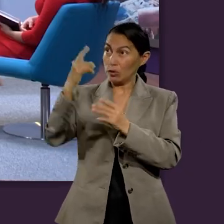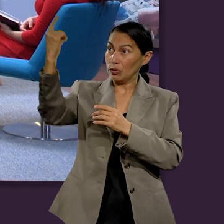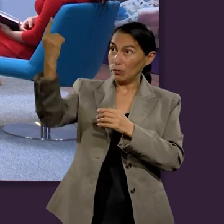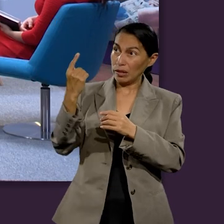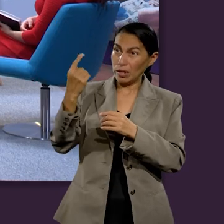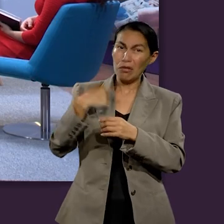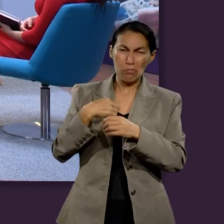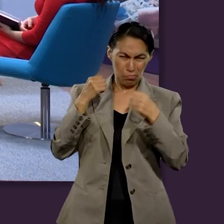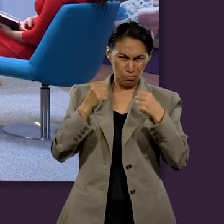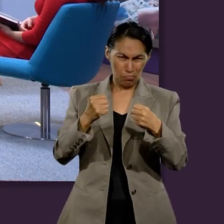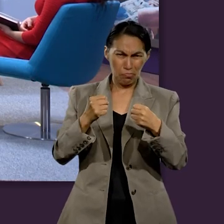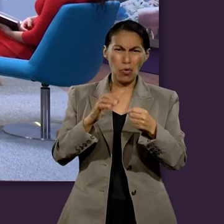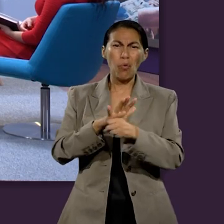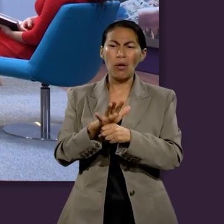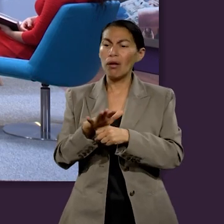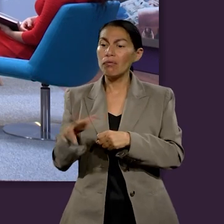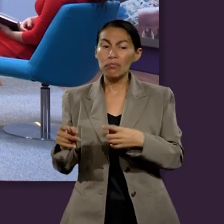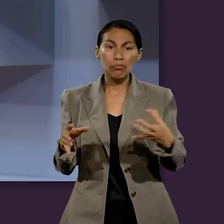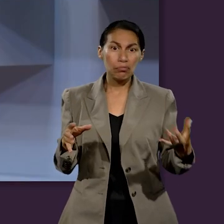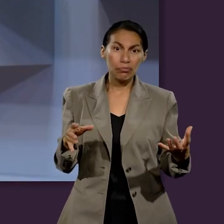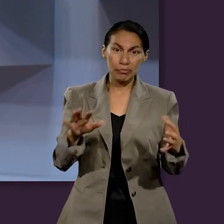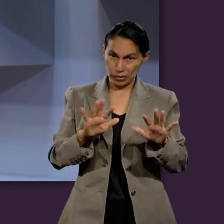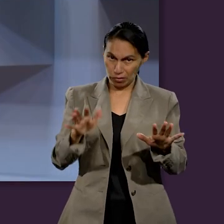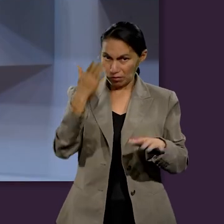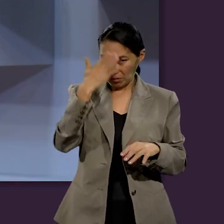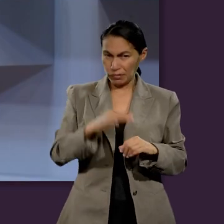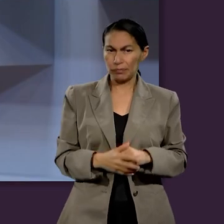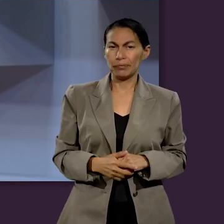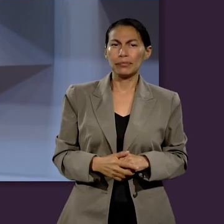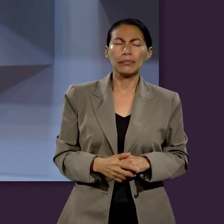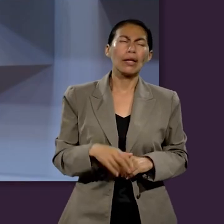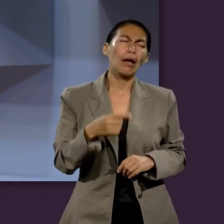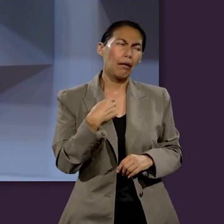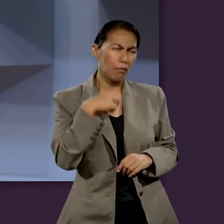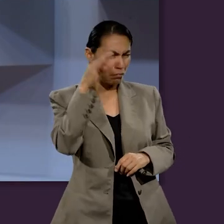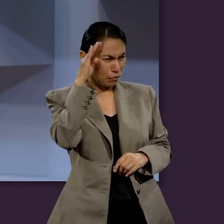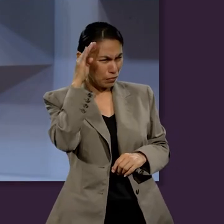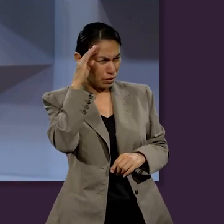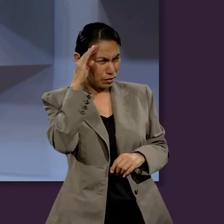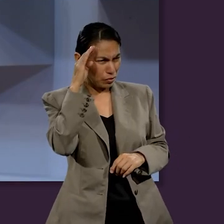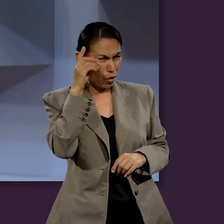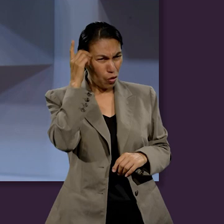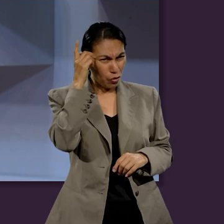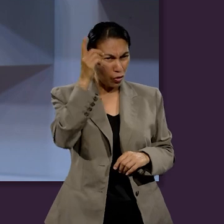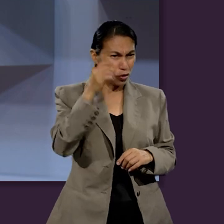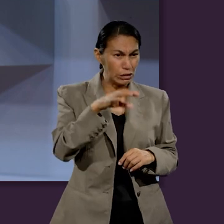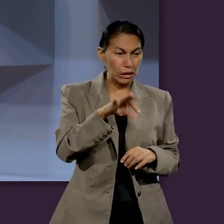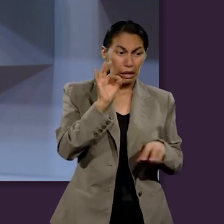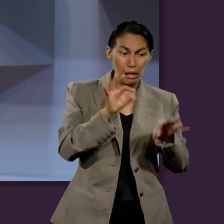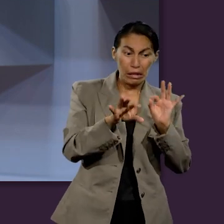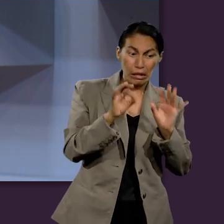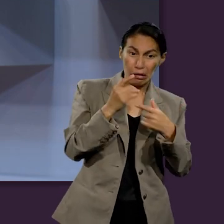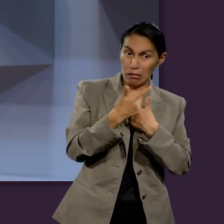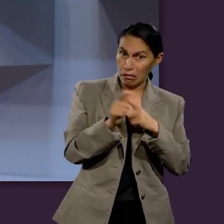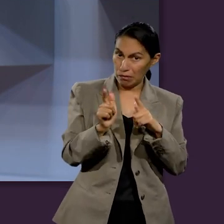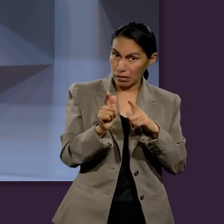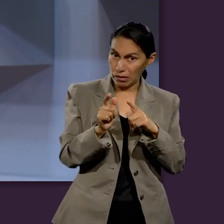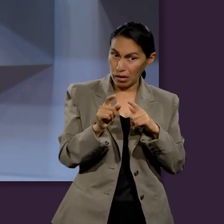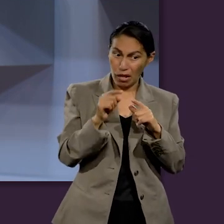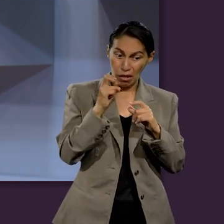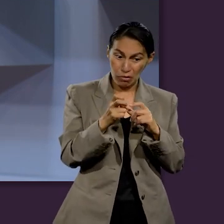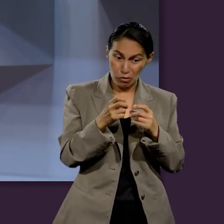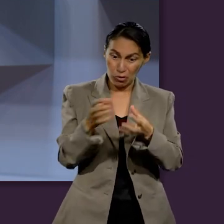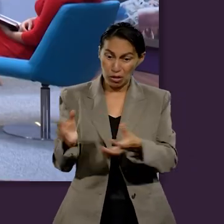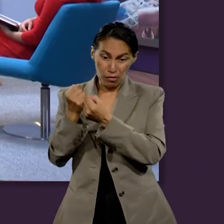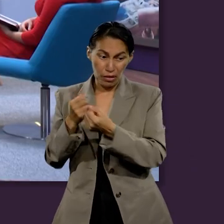Entonces, esto me lleva a pensar que no hay un decreto arbitrario de Dios que elija a unos